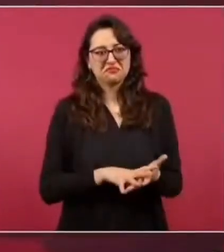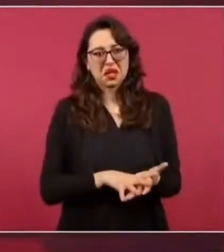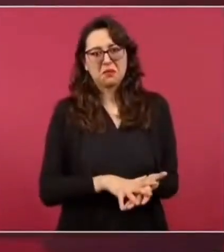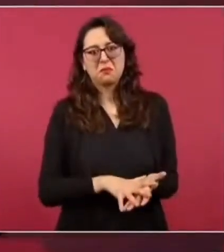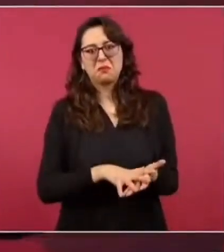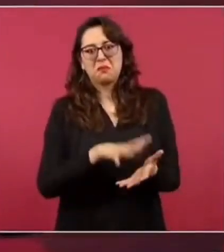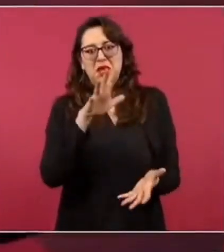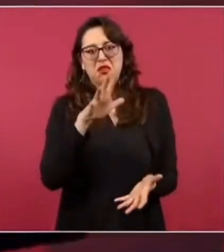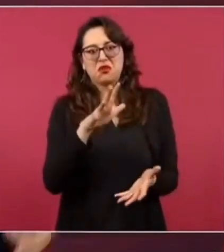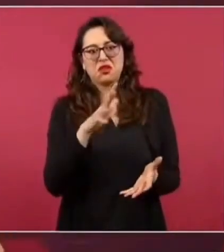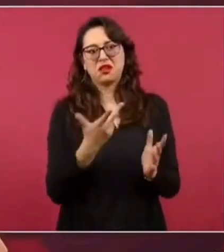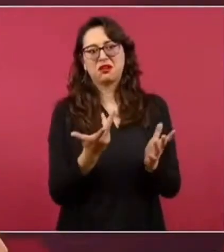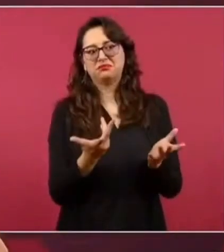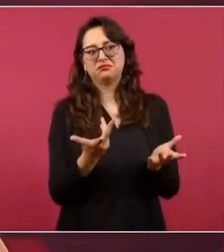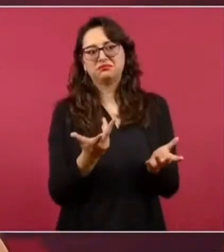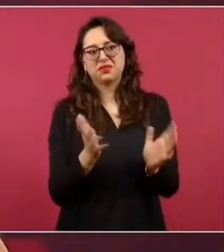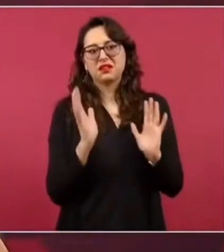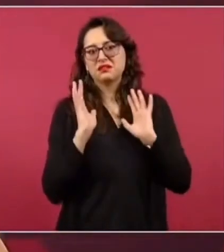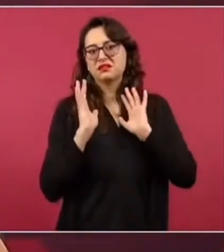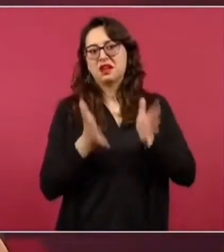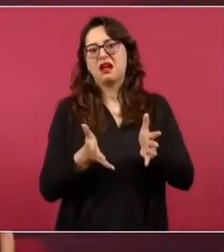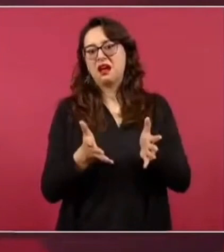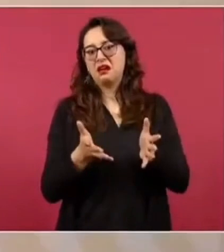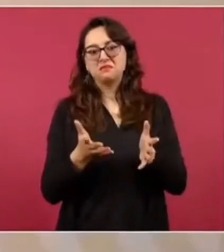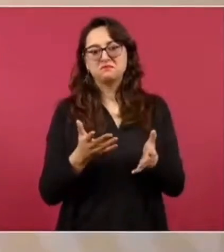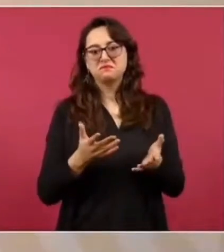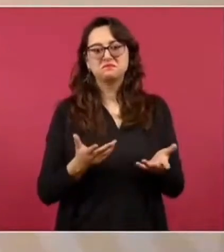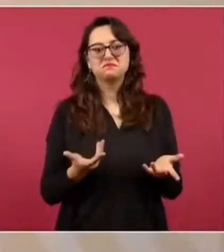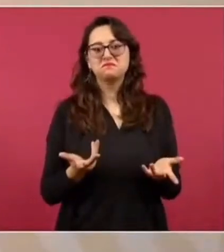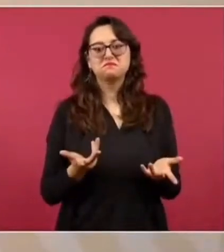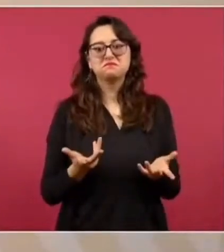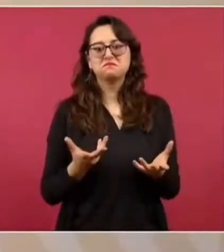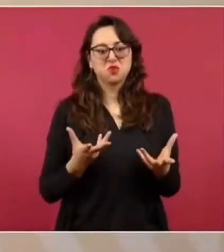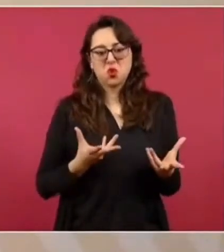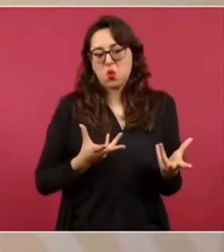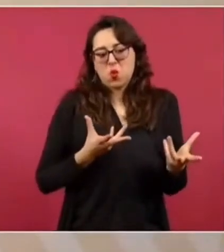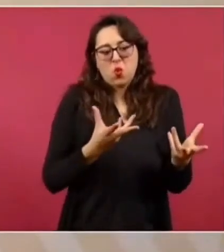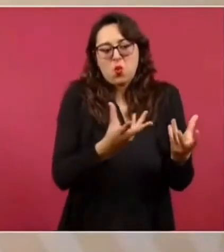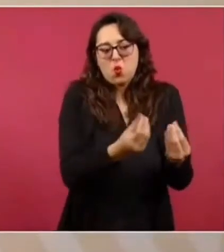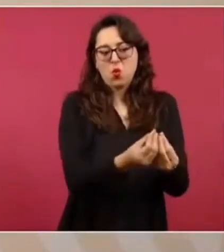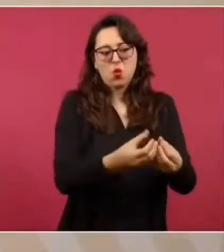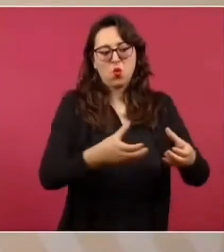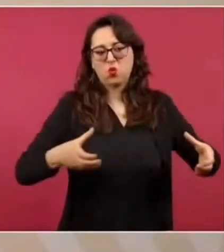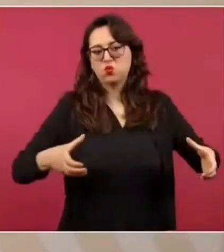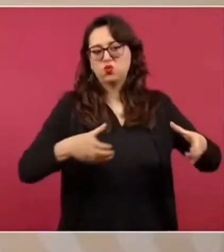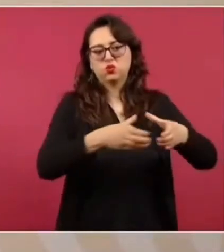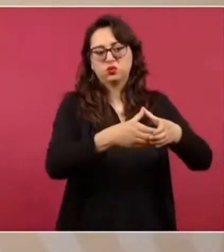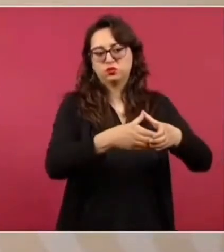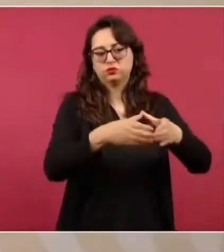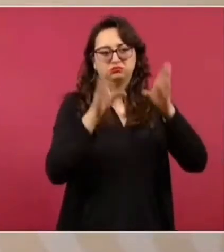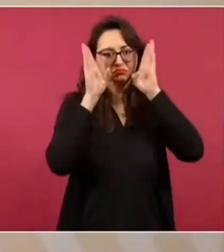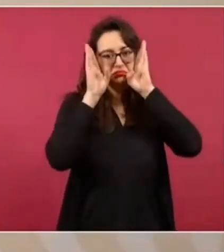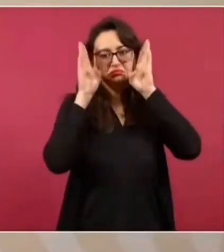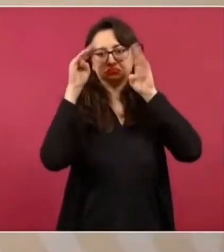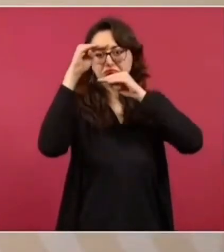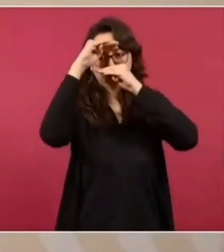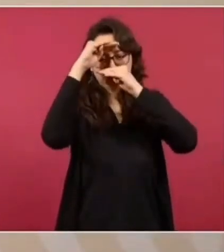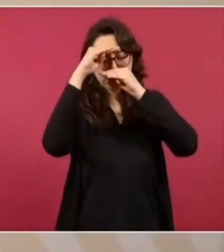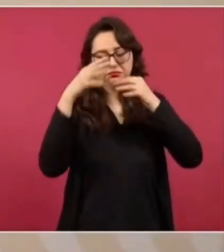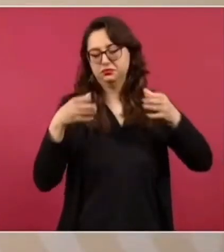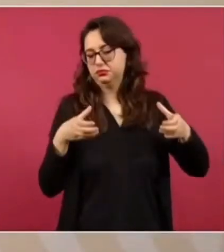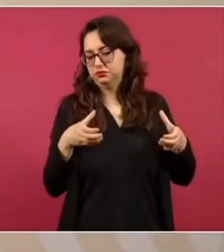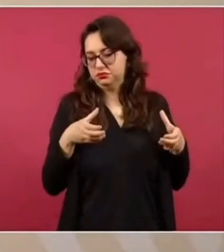medios tomó partido ya está de voceros están de voceros del bloque conservador